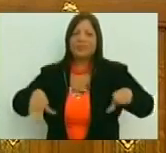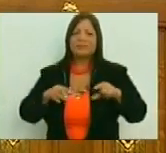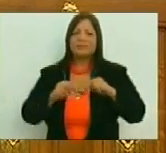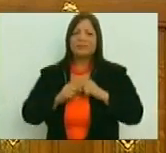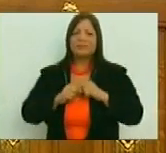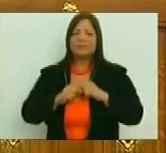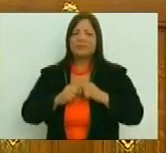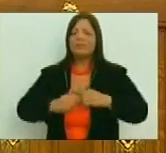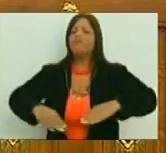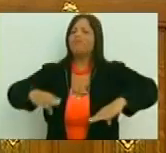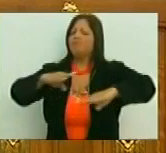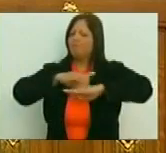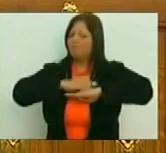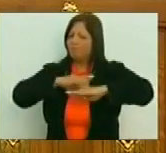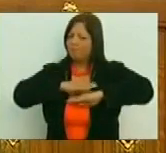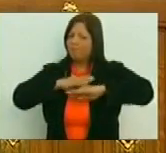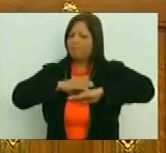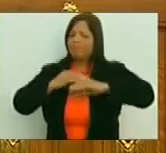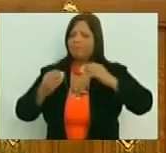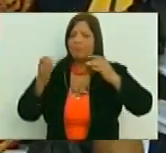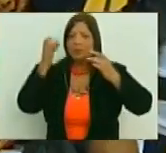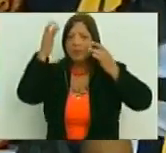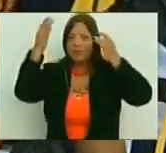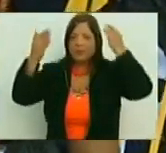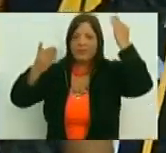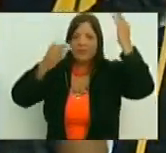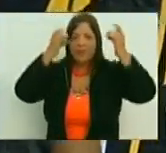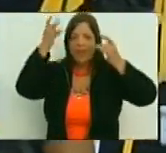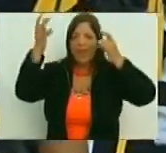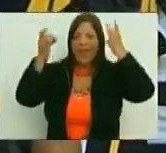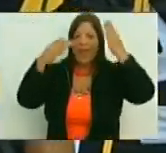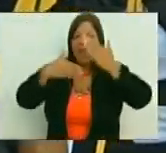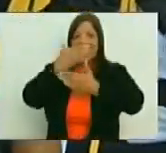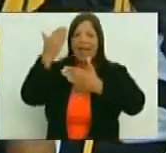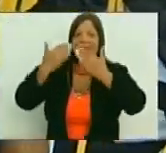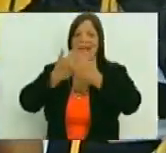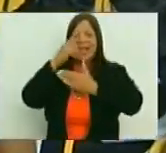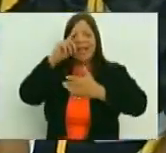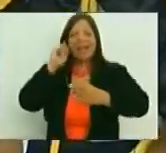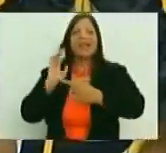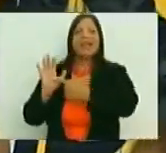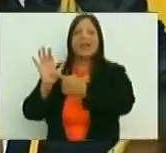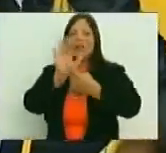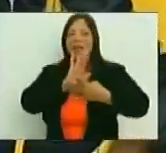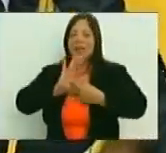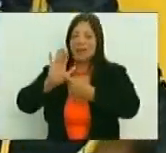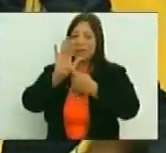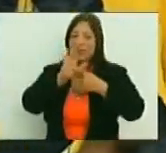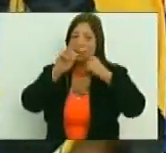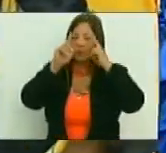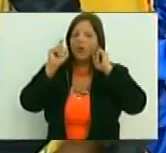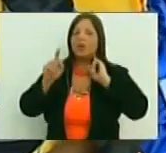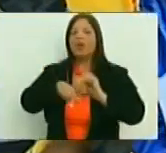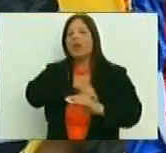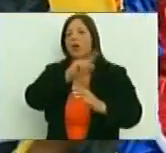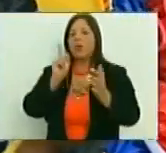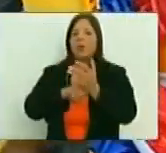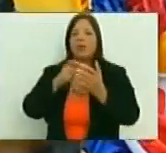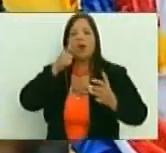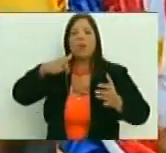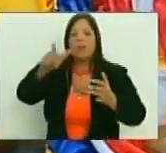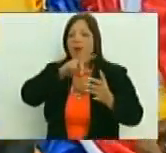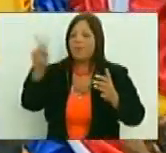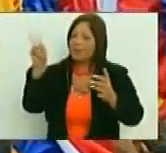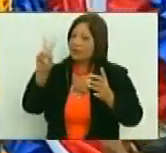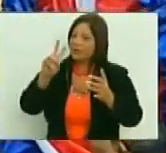suficientemente creador y suficientemente expresivo de la totalidad del pueblo